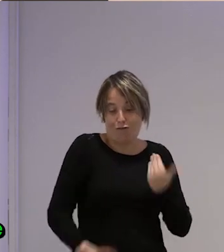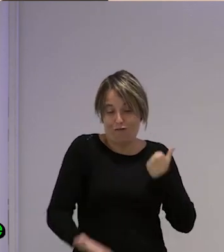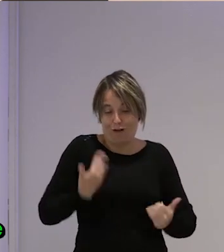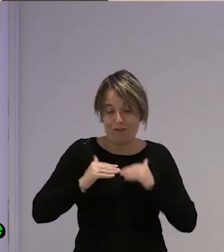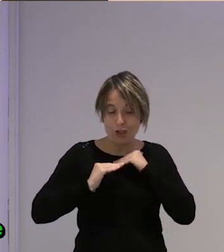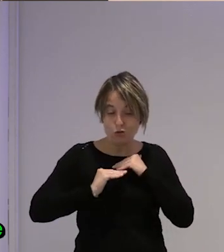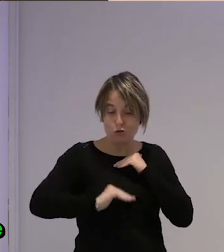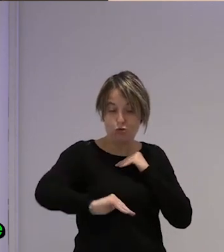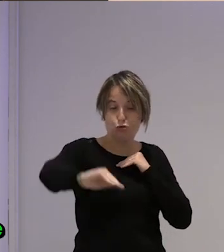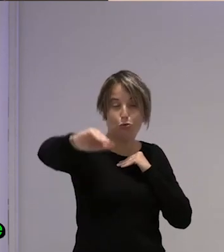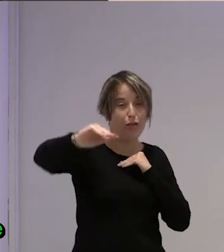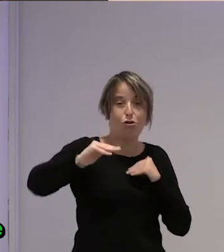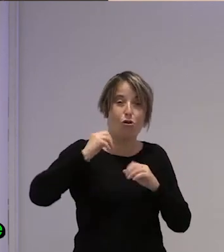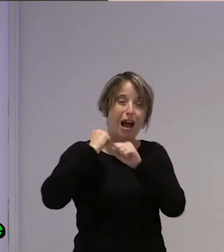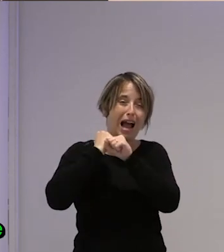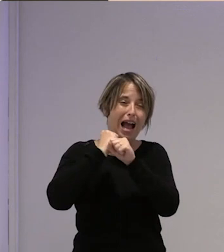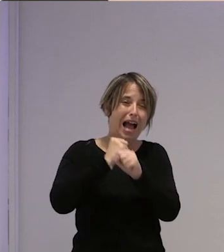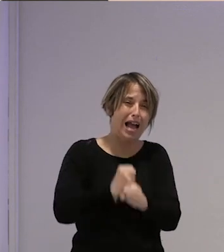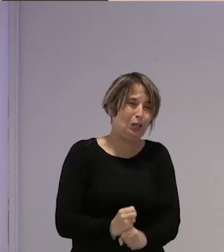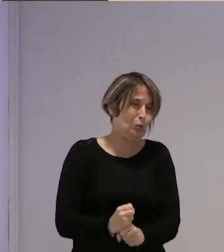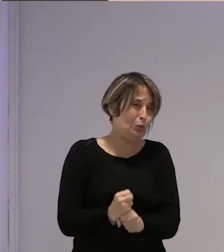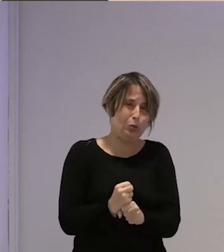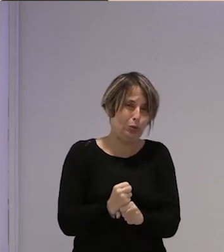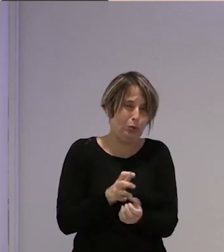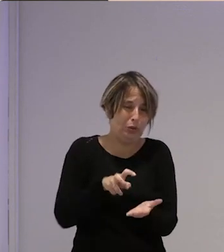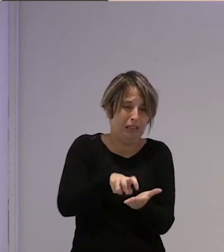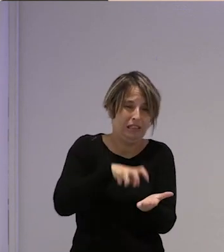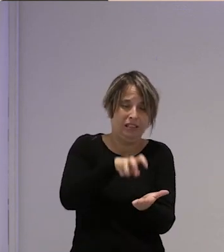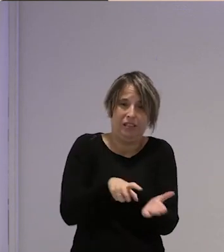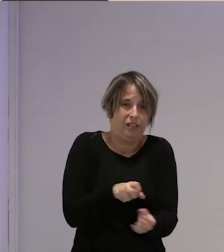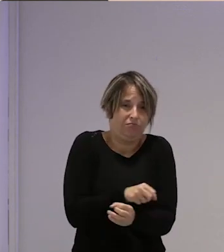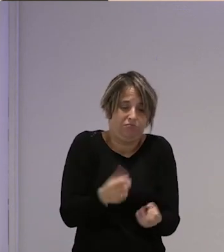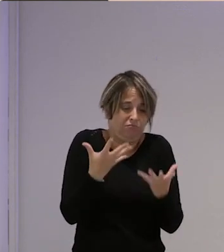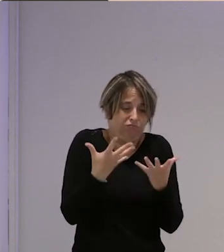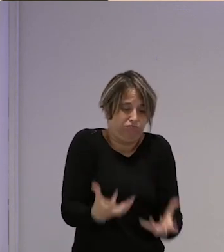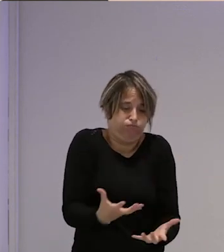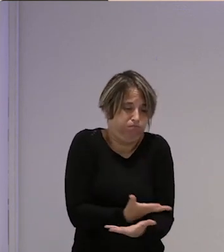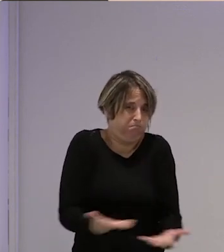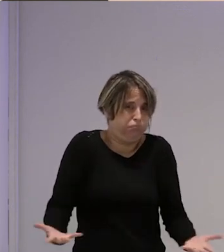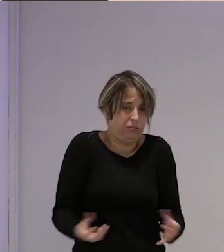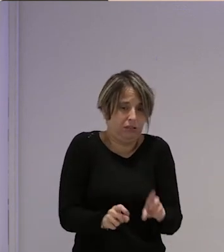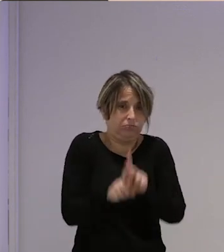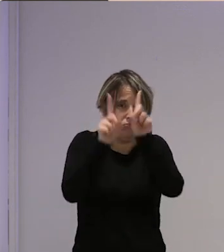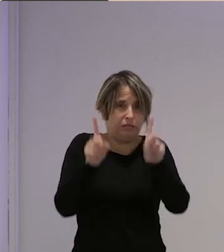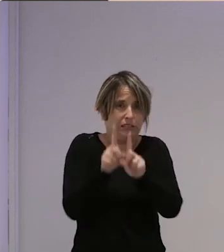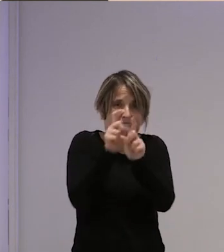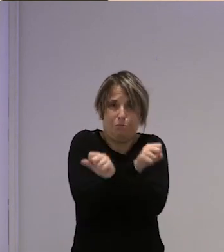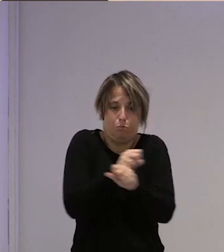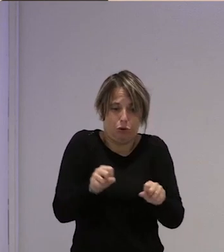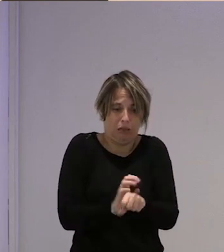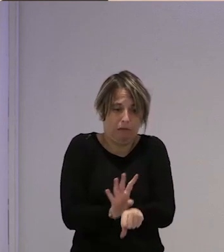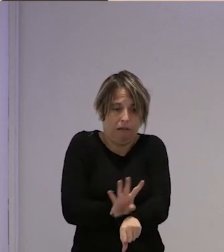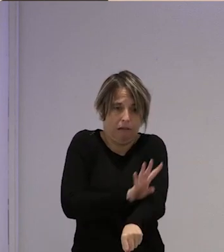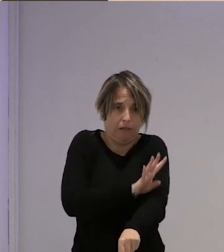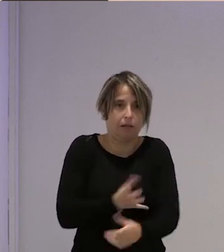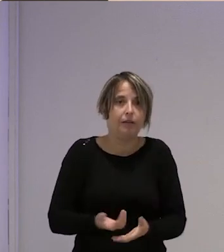ese suelo tardaría años en recuperarse y es que quedaría totalmente inerte de todo lo que le echan y